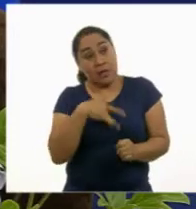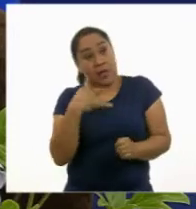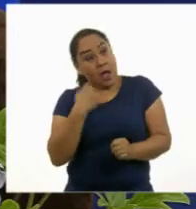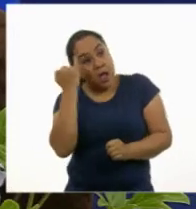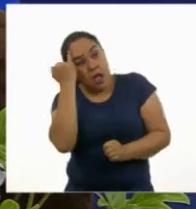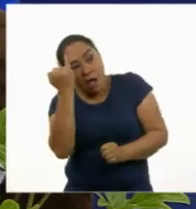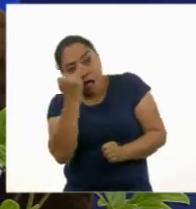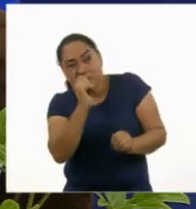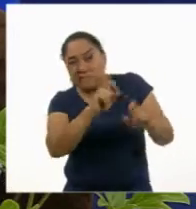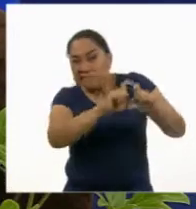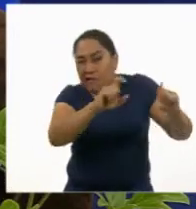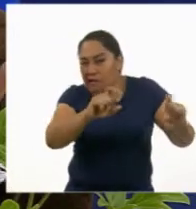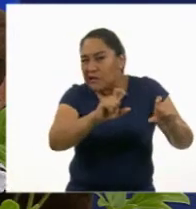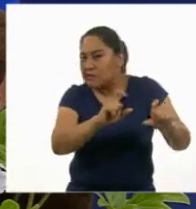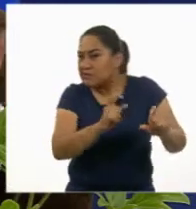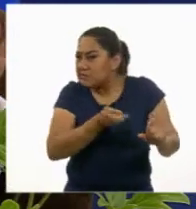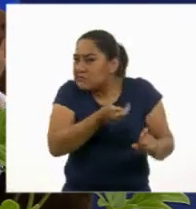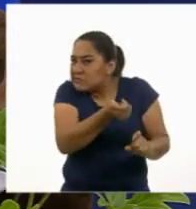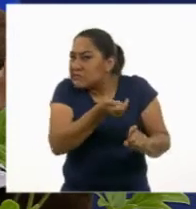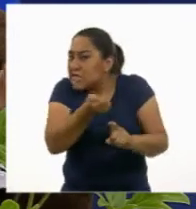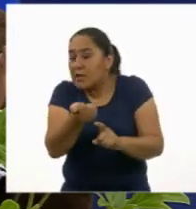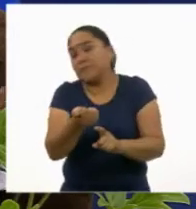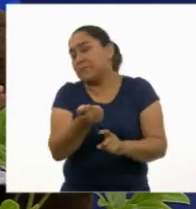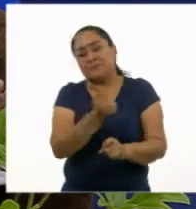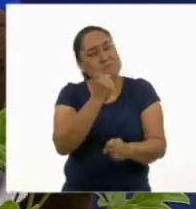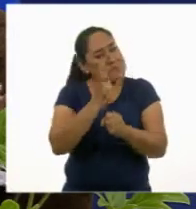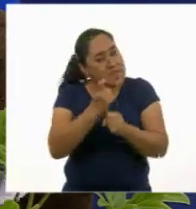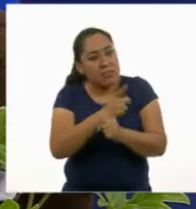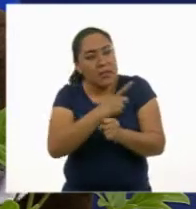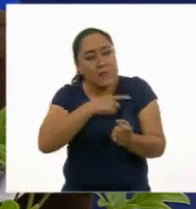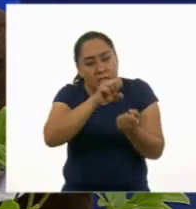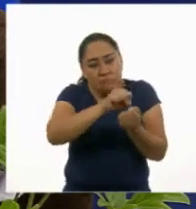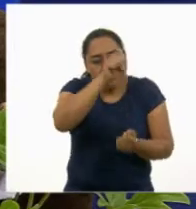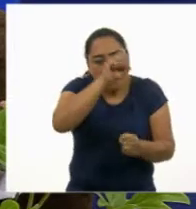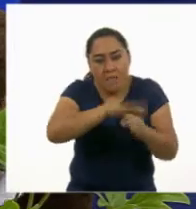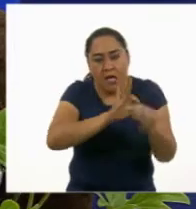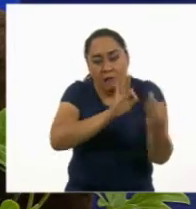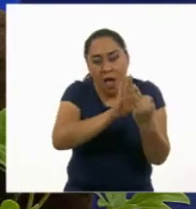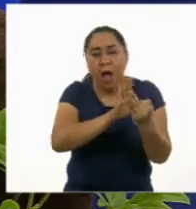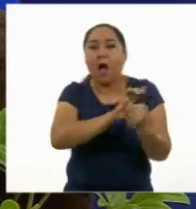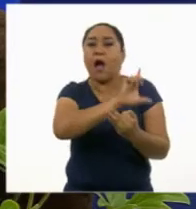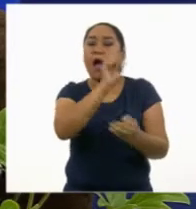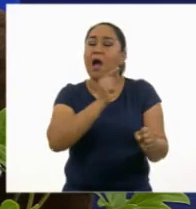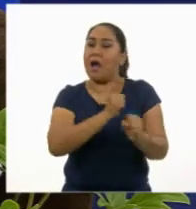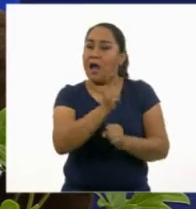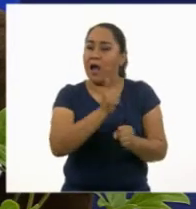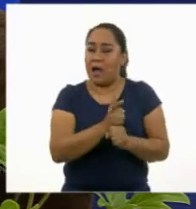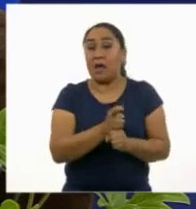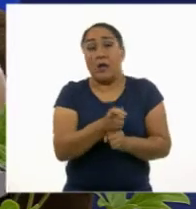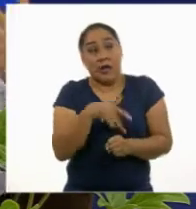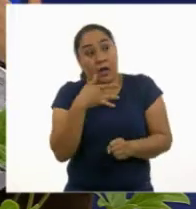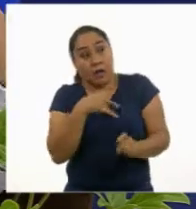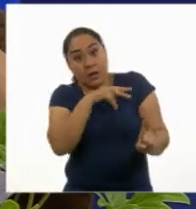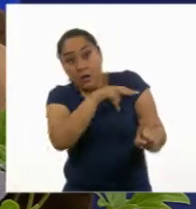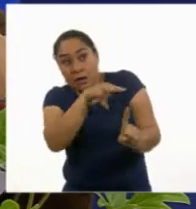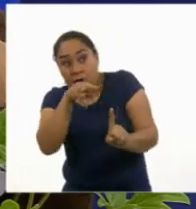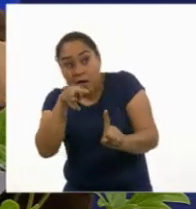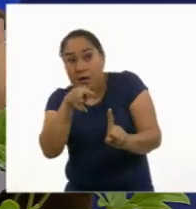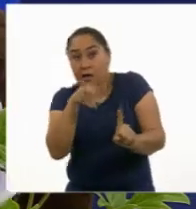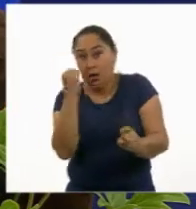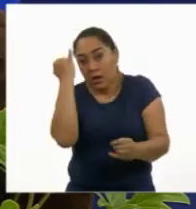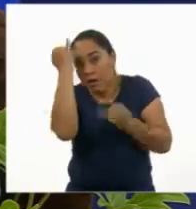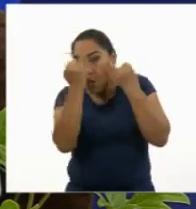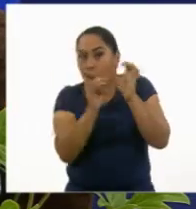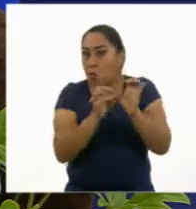sobre alguna persona, date la oportunidad de conocerla y aceptarla como es. Evita juzgar a las personas por su manera de